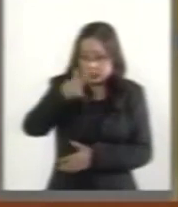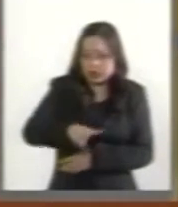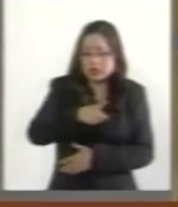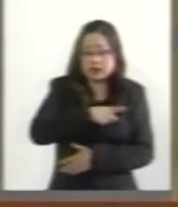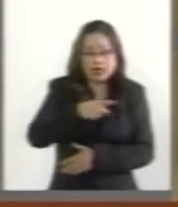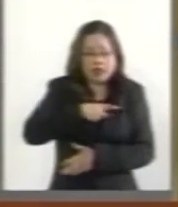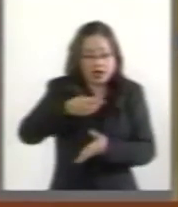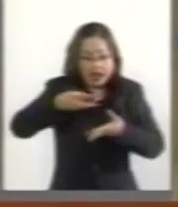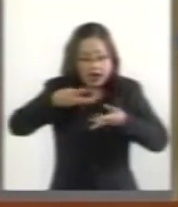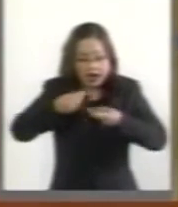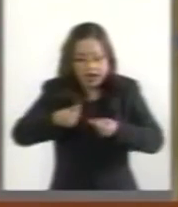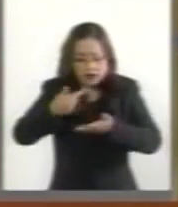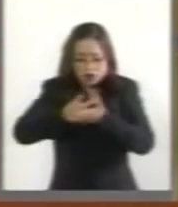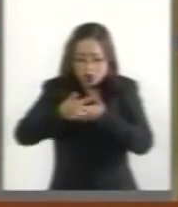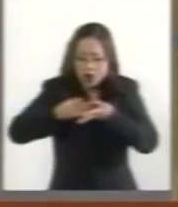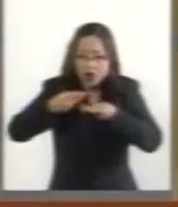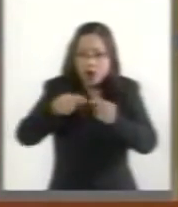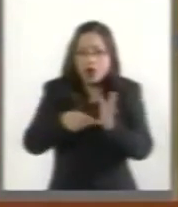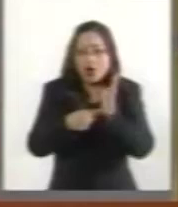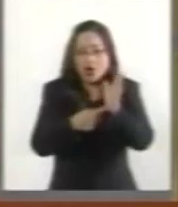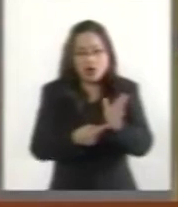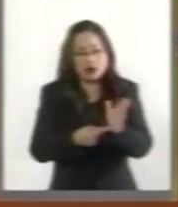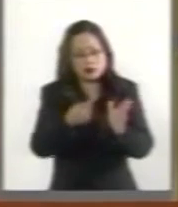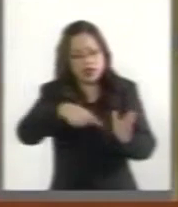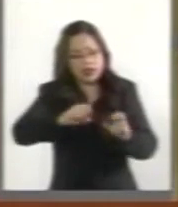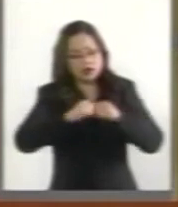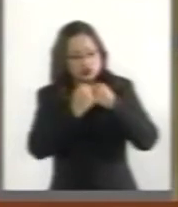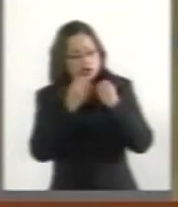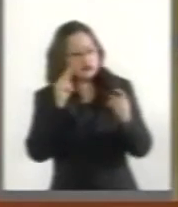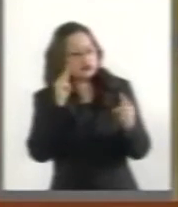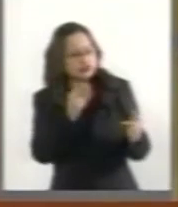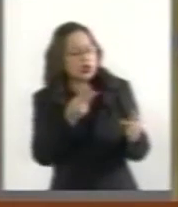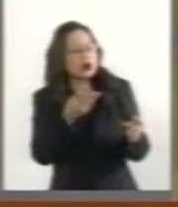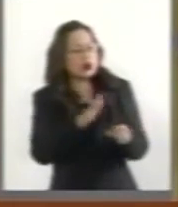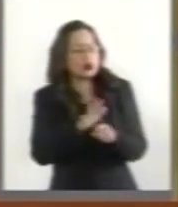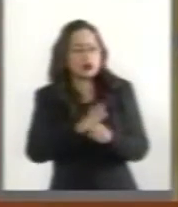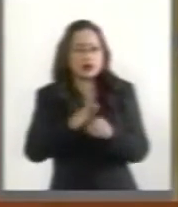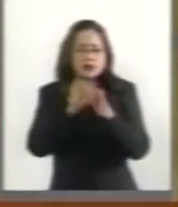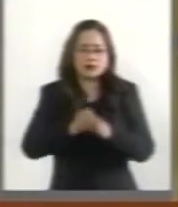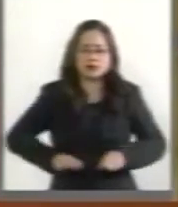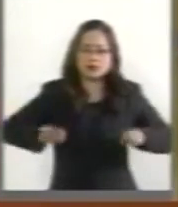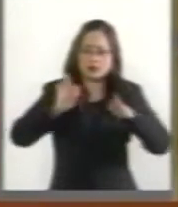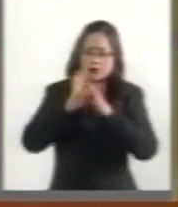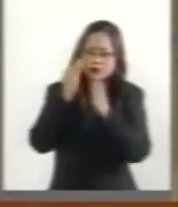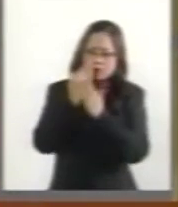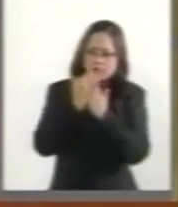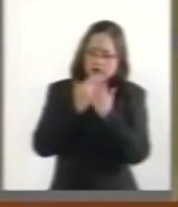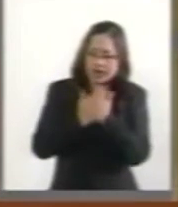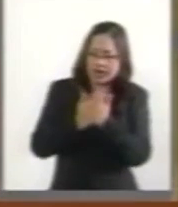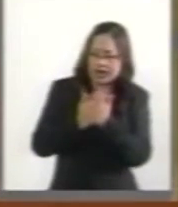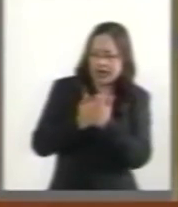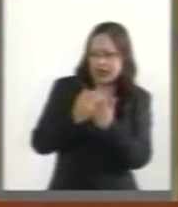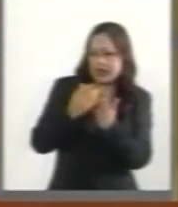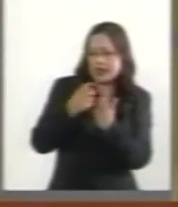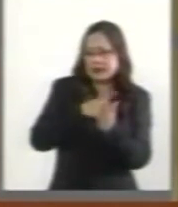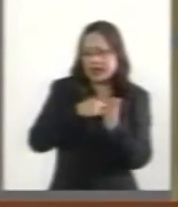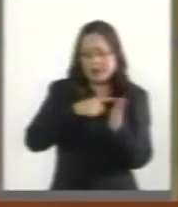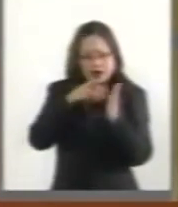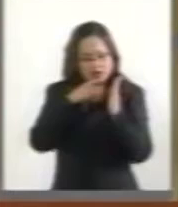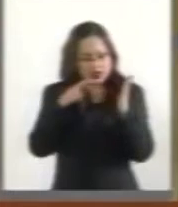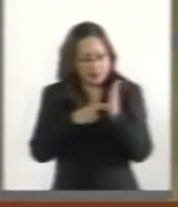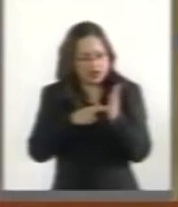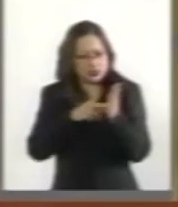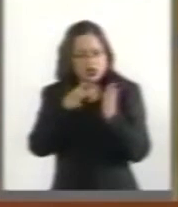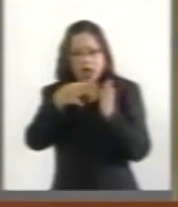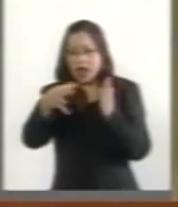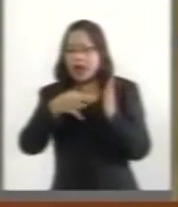y sobre todo resultados a la sociedad es indispensable que los criterios no se apliquen de manera aislada o que no solamente se